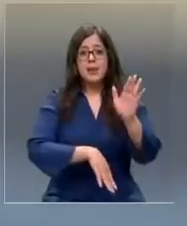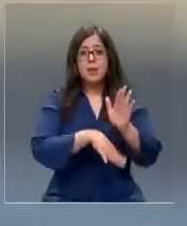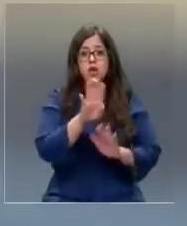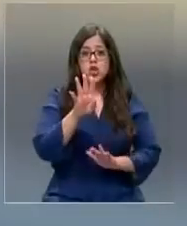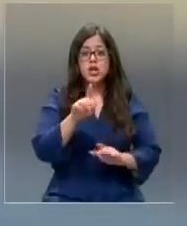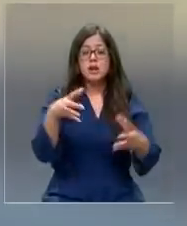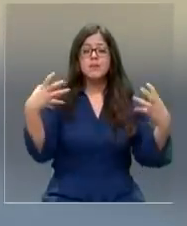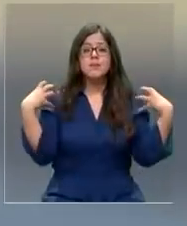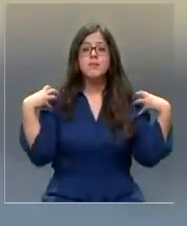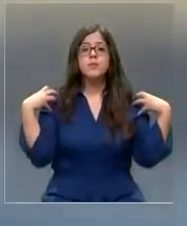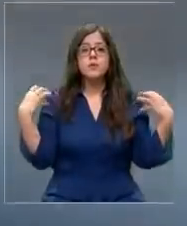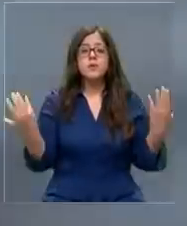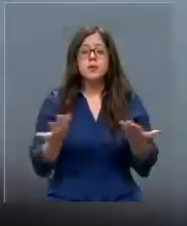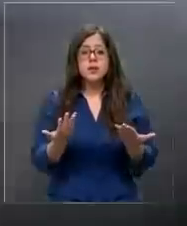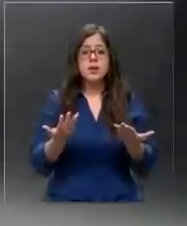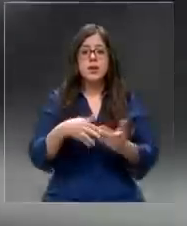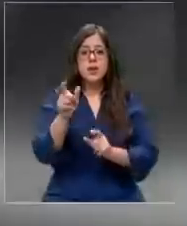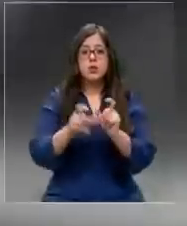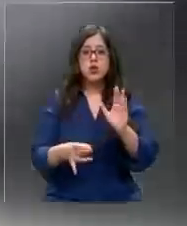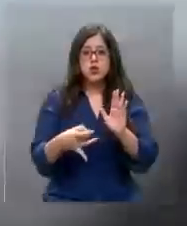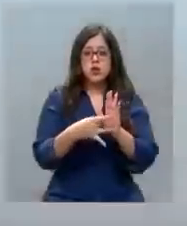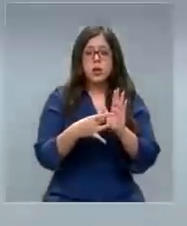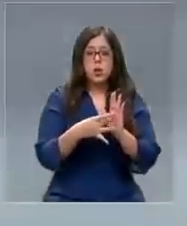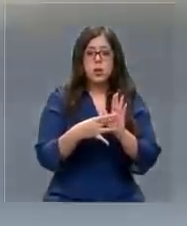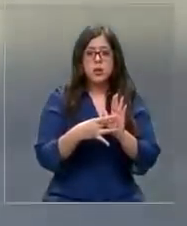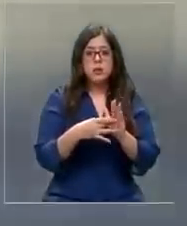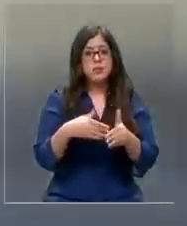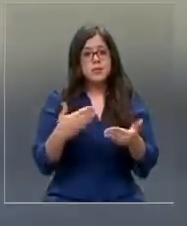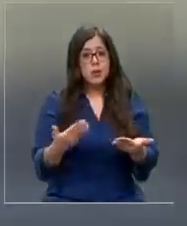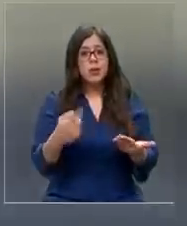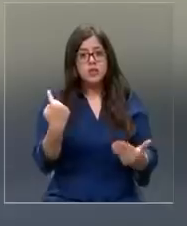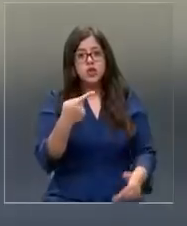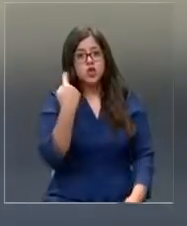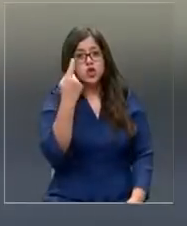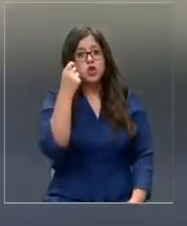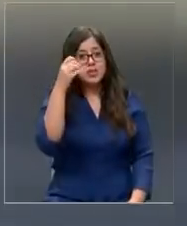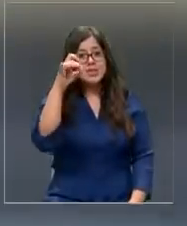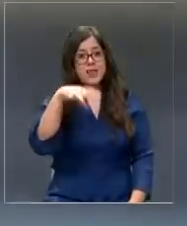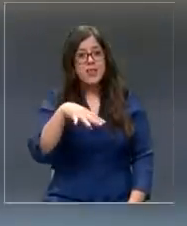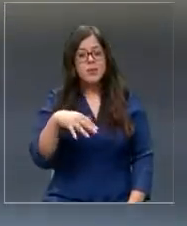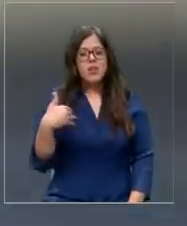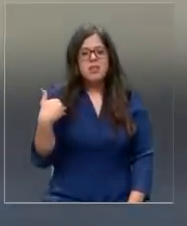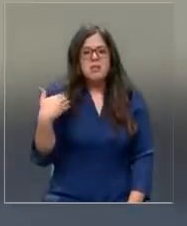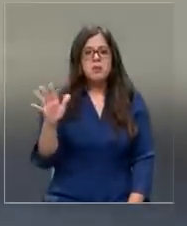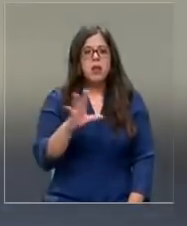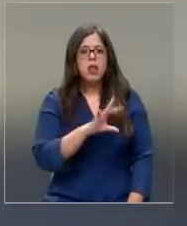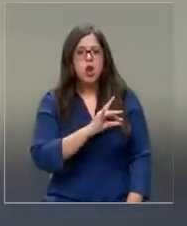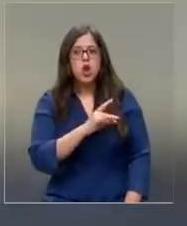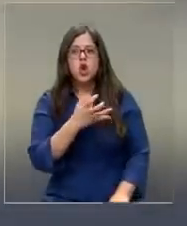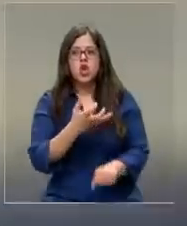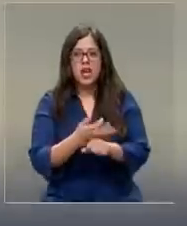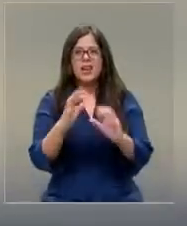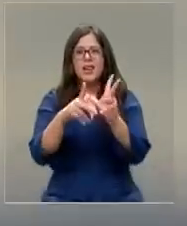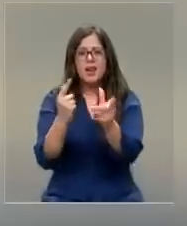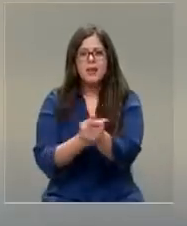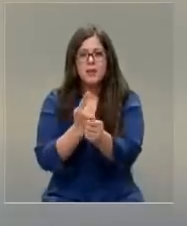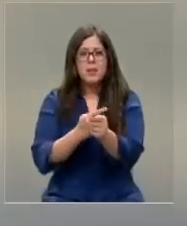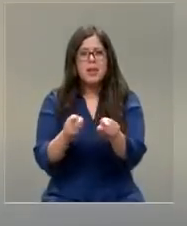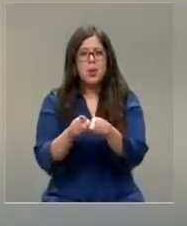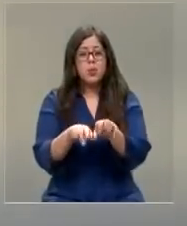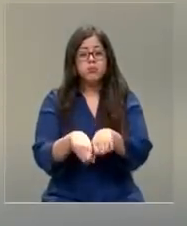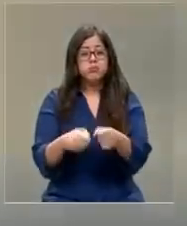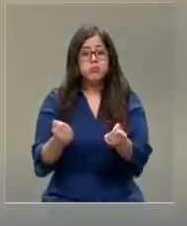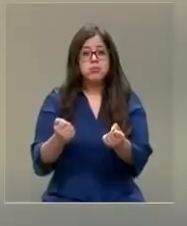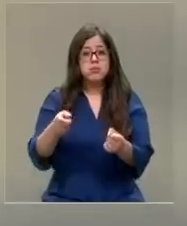casos la responsabilidad es de los delincuentes. Aunque ya lo sabemos, poco les importa el dolor que ocasionan las familias que destruyen